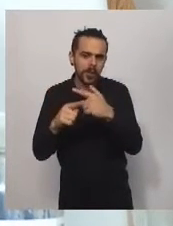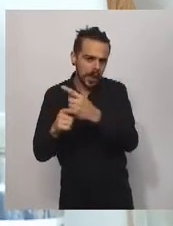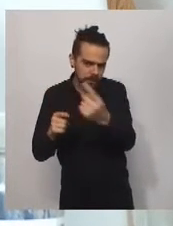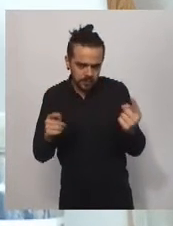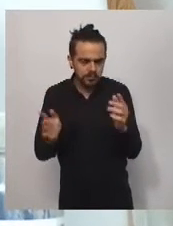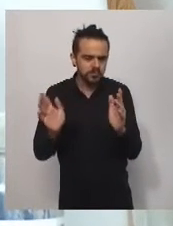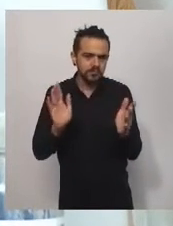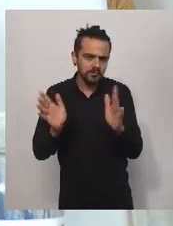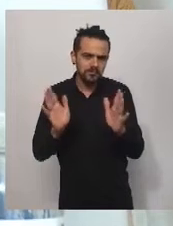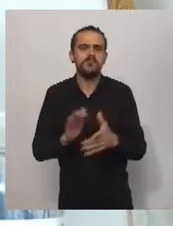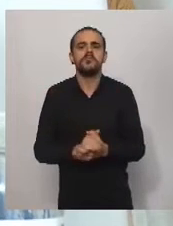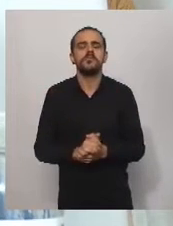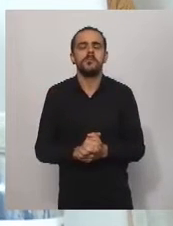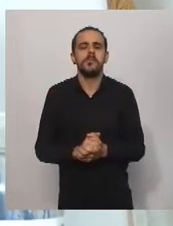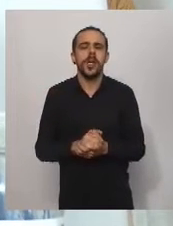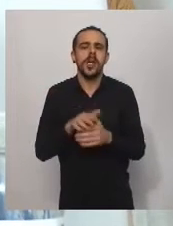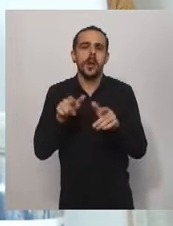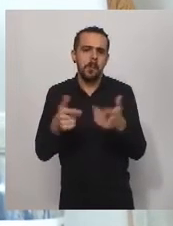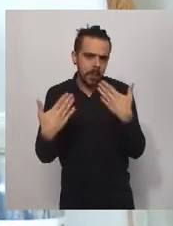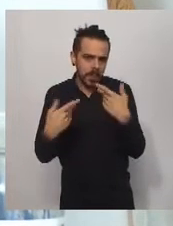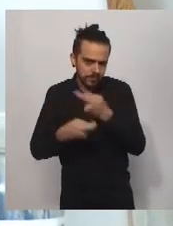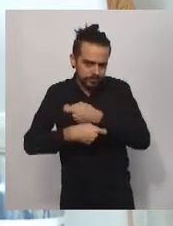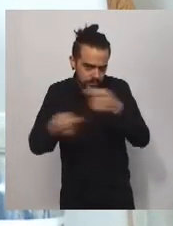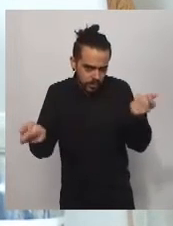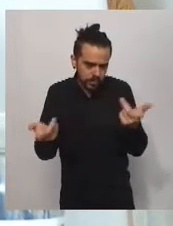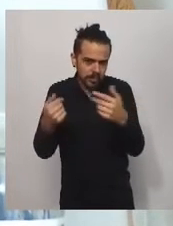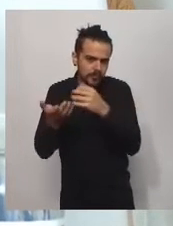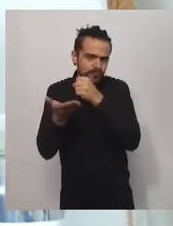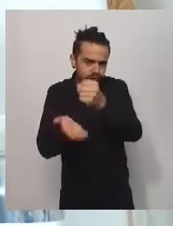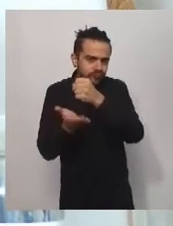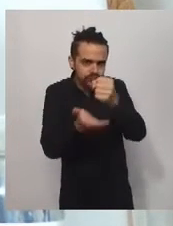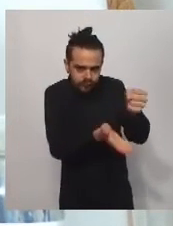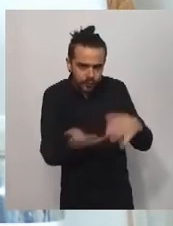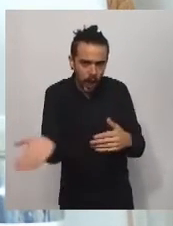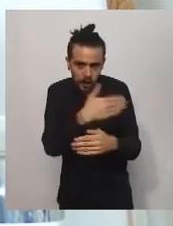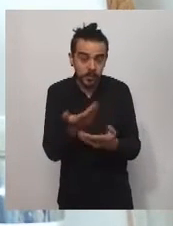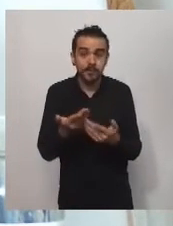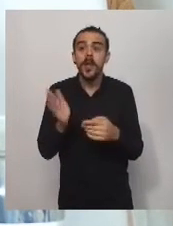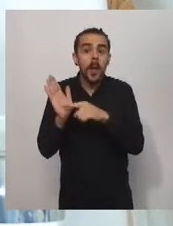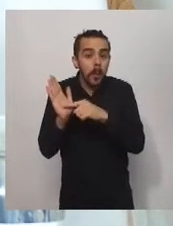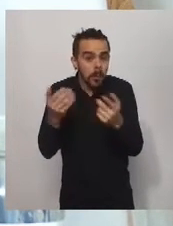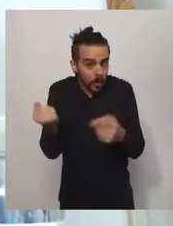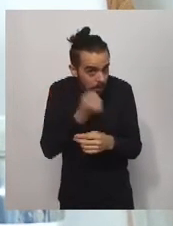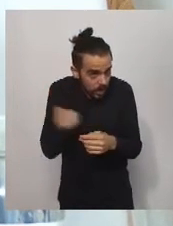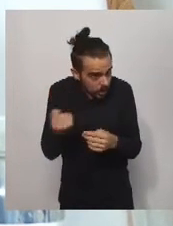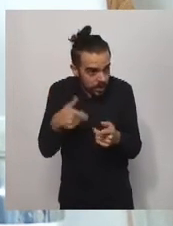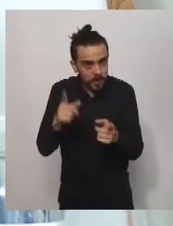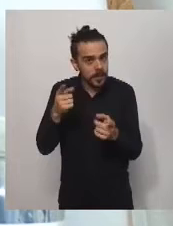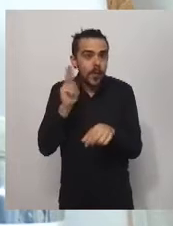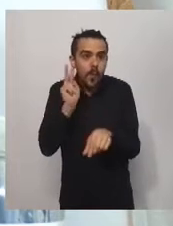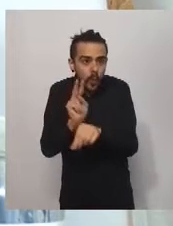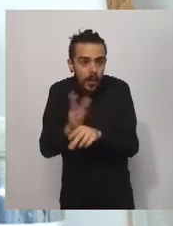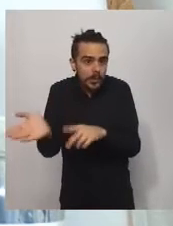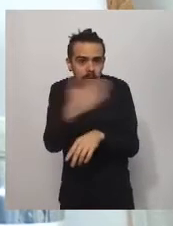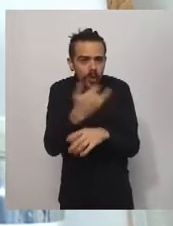nos interesa cuidar todos y cada uno de los empleos que hay en el ámbito deportivo. En